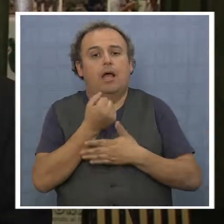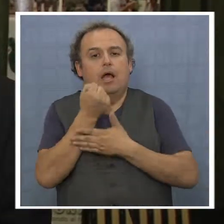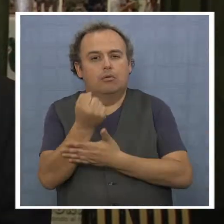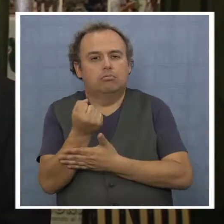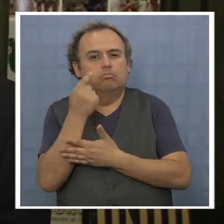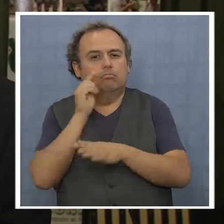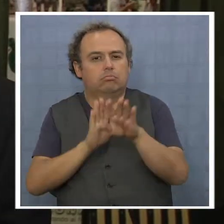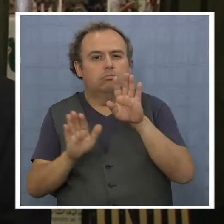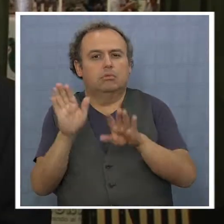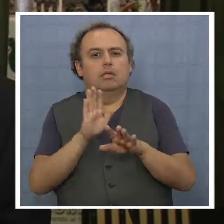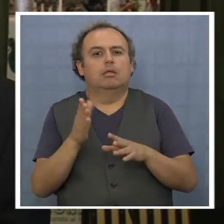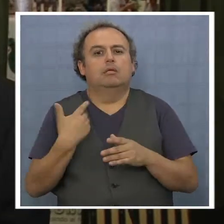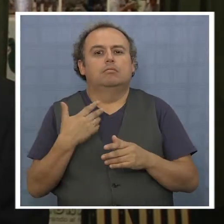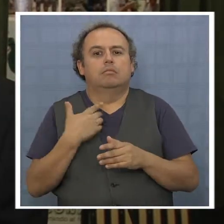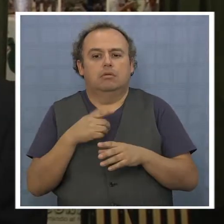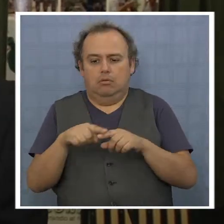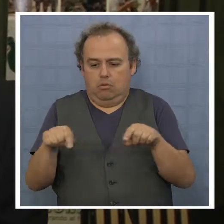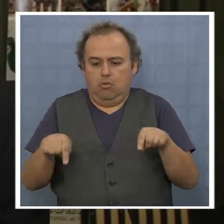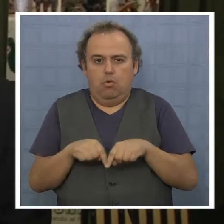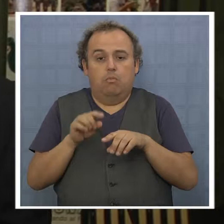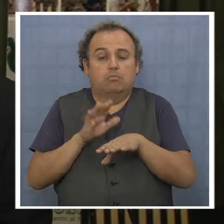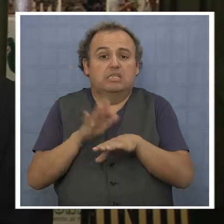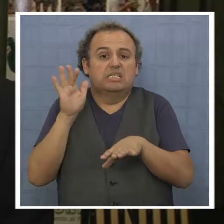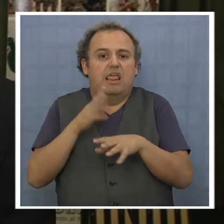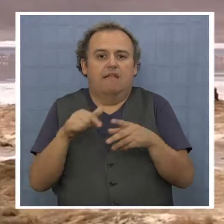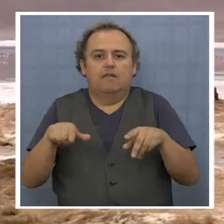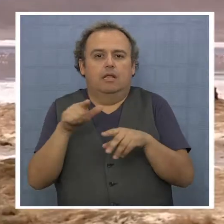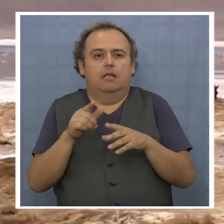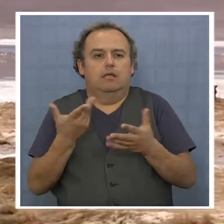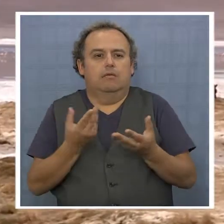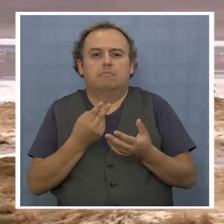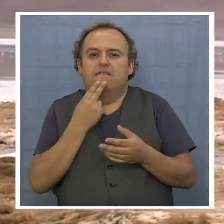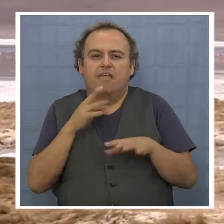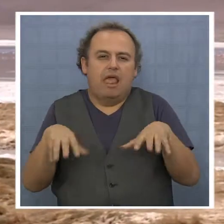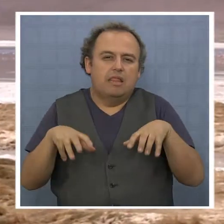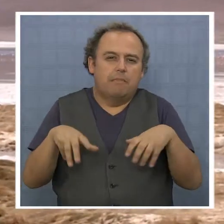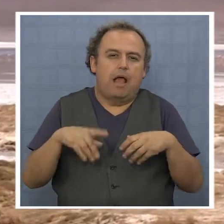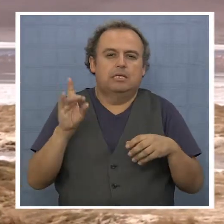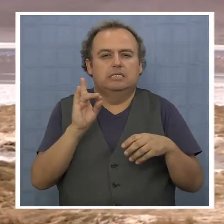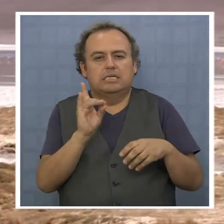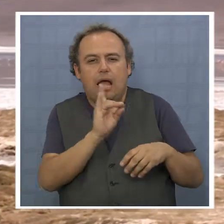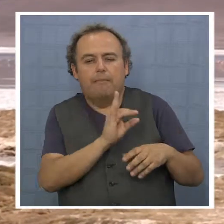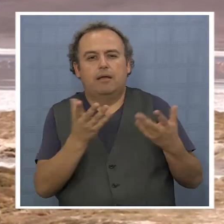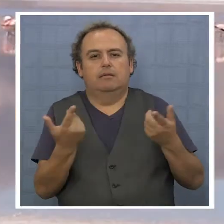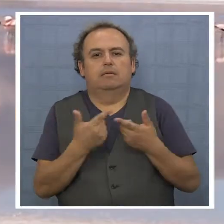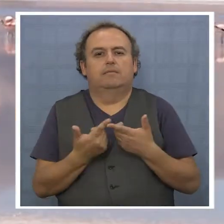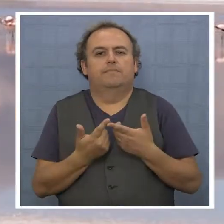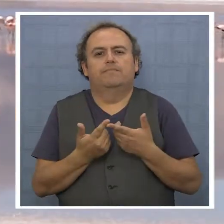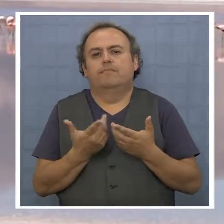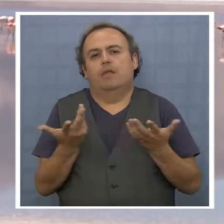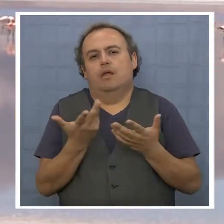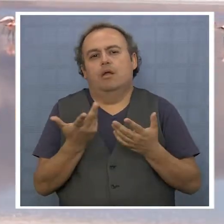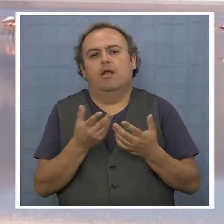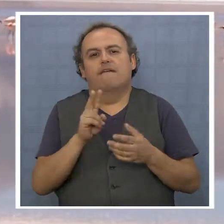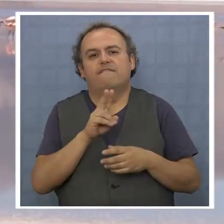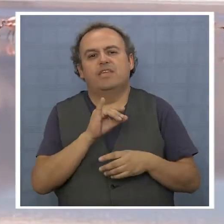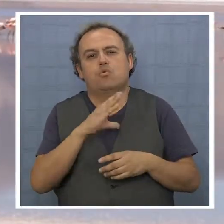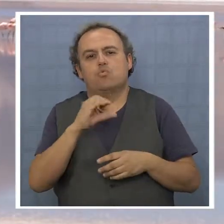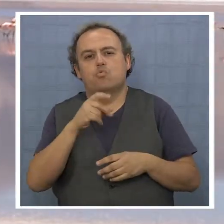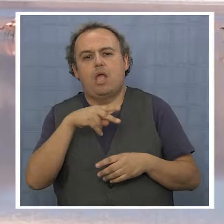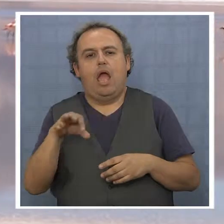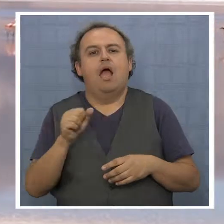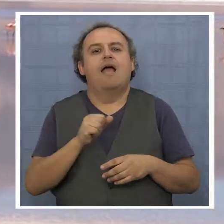hábitats que son muy sensibles en la actualidad. Cabe destacar que los estudios de diversas especies, como la vicuña,